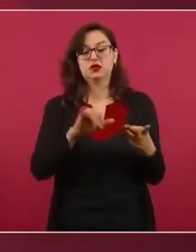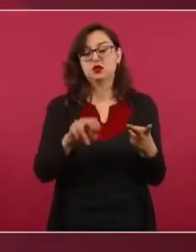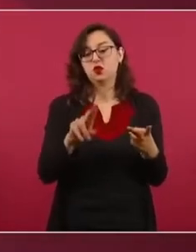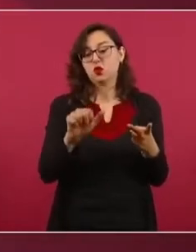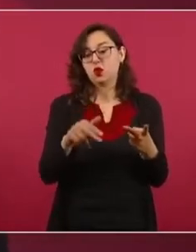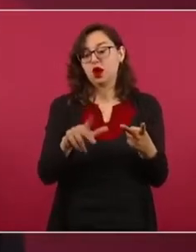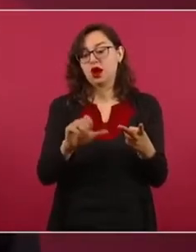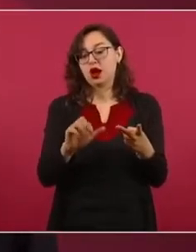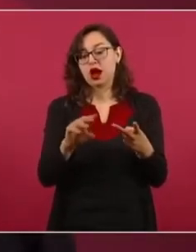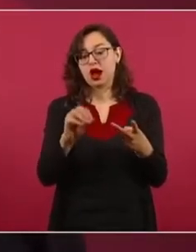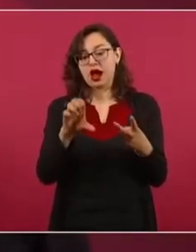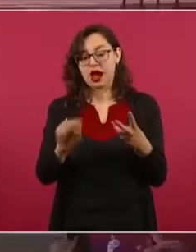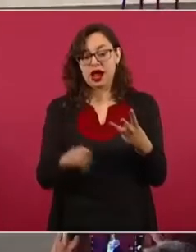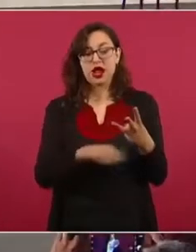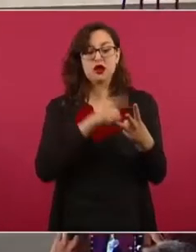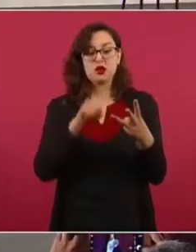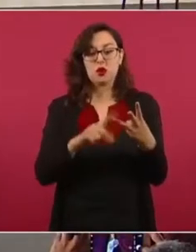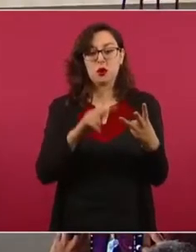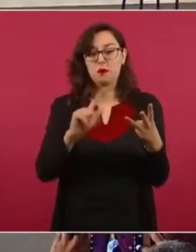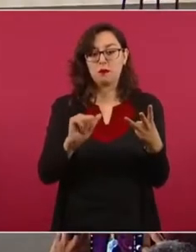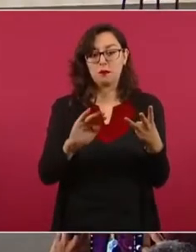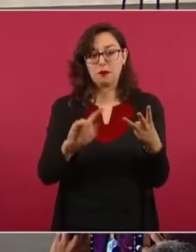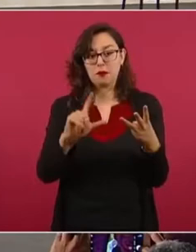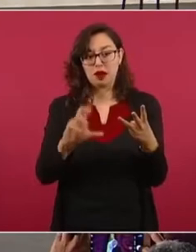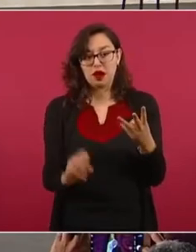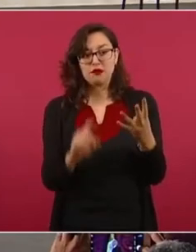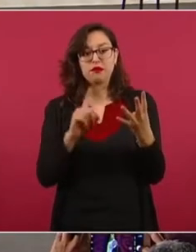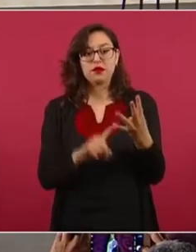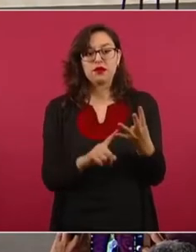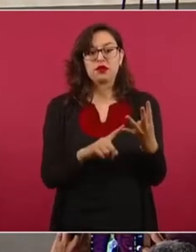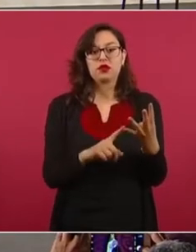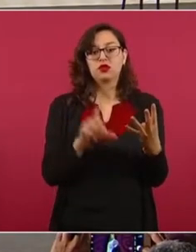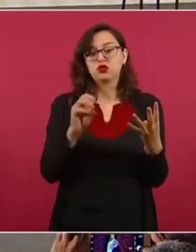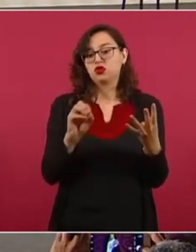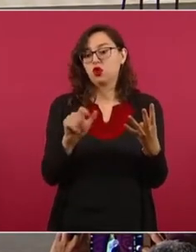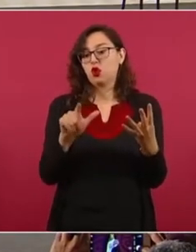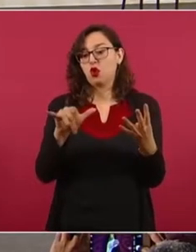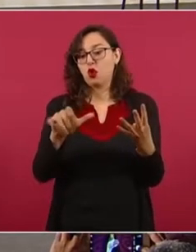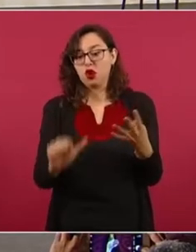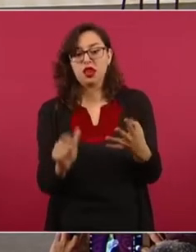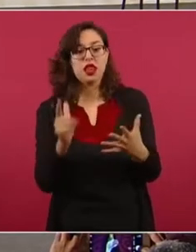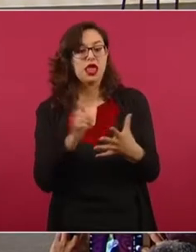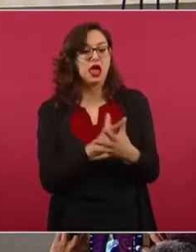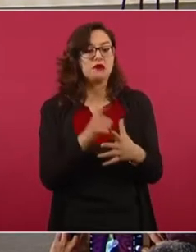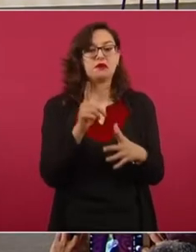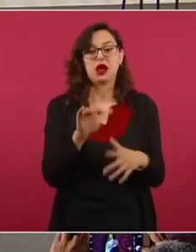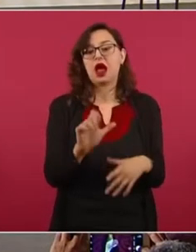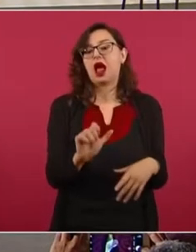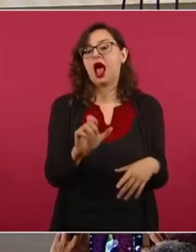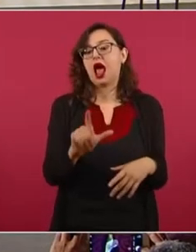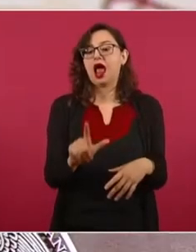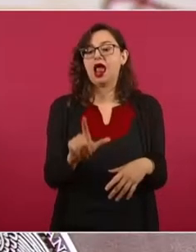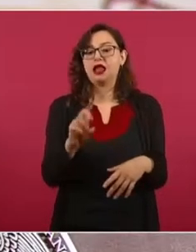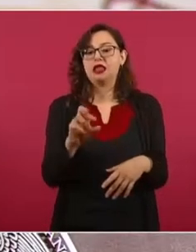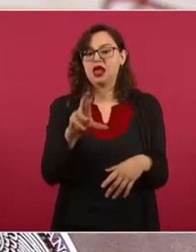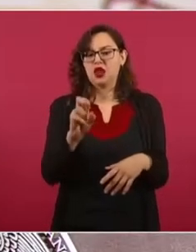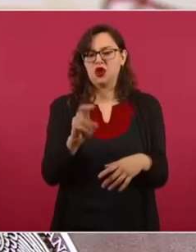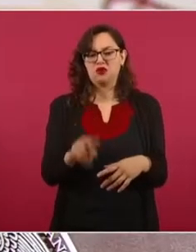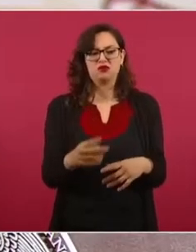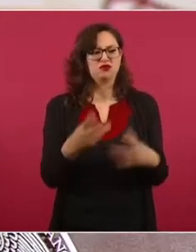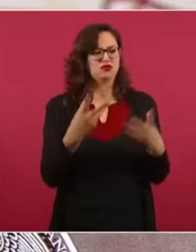Lozano, Pablo Maluf, Dolly Esteves, el monero Calderón y una lista larga,